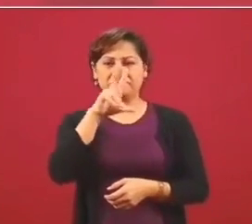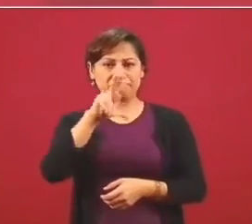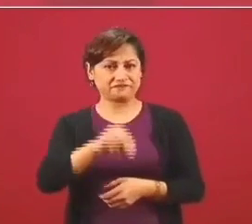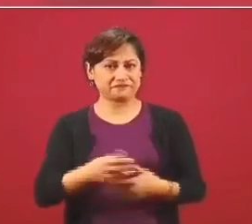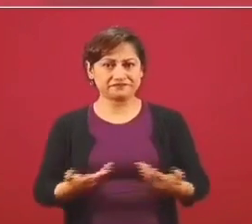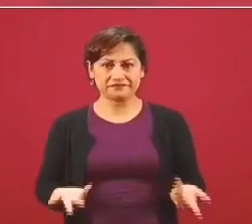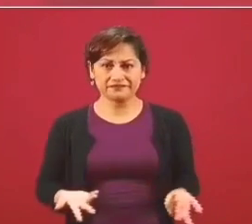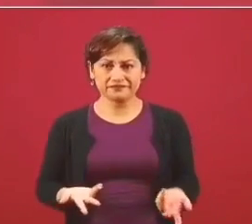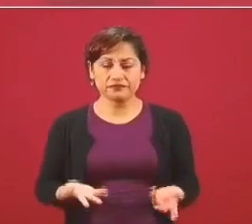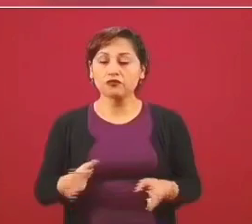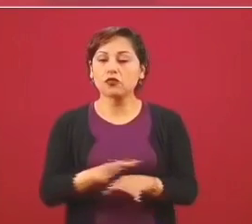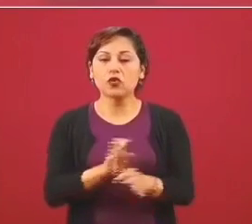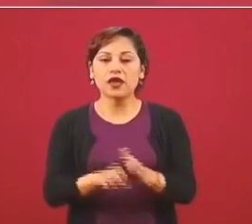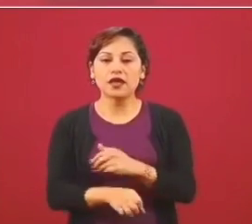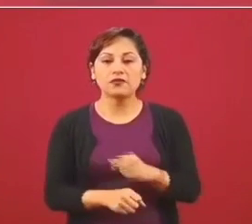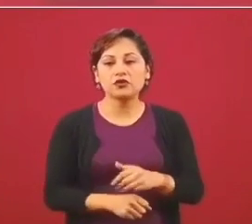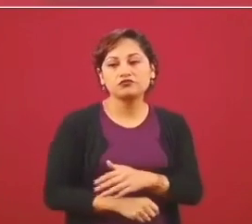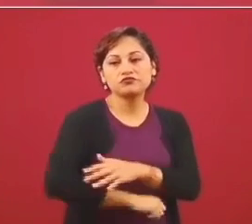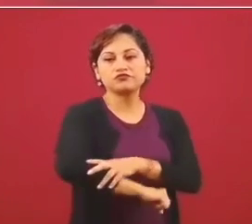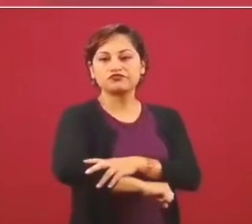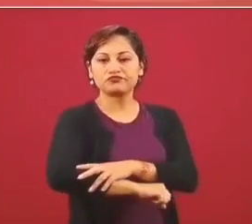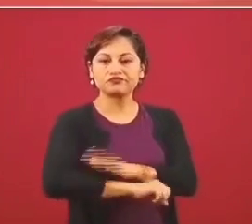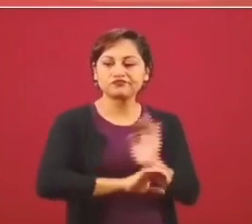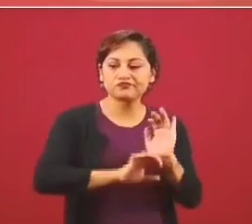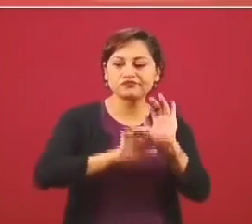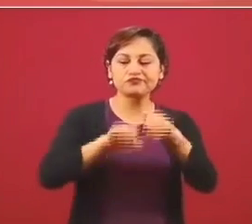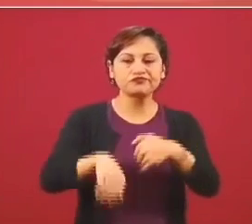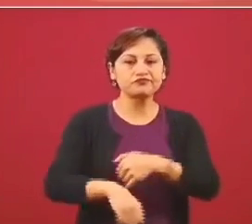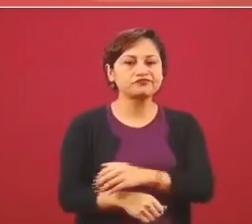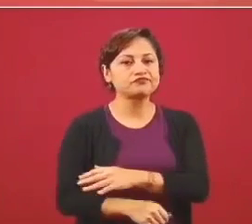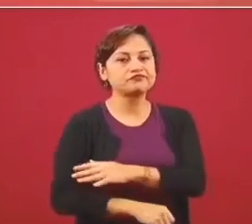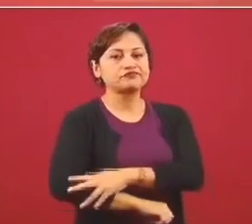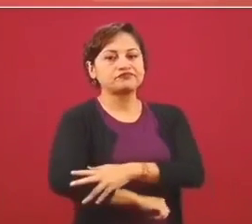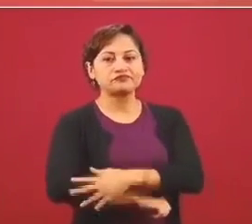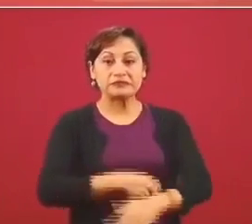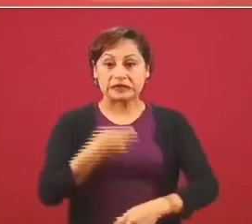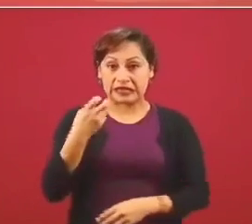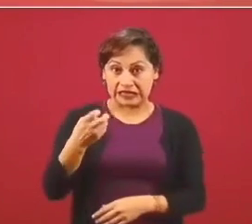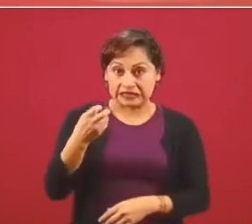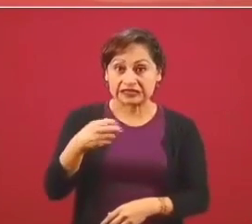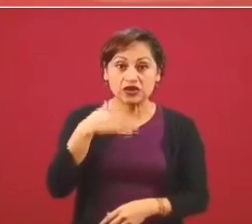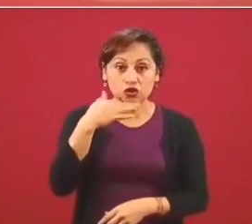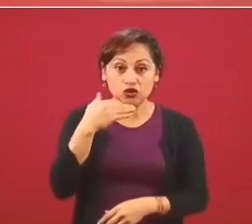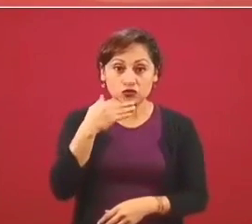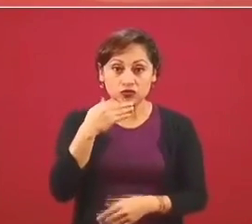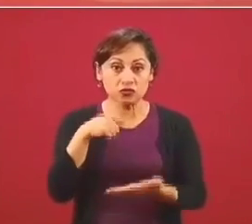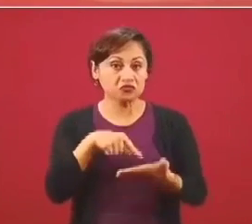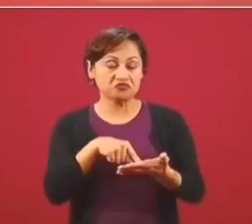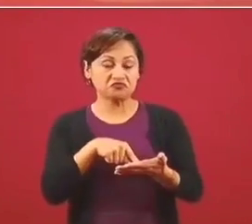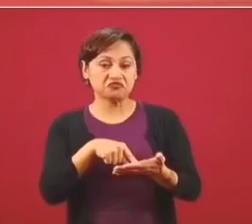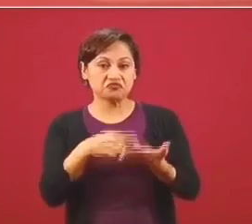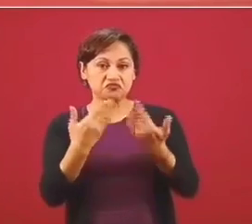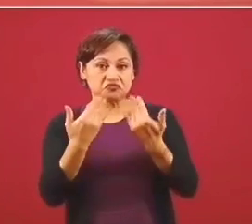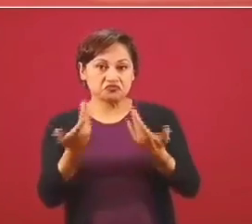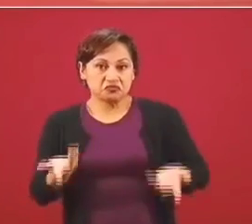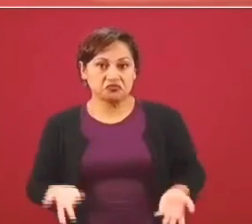no era corrupción. Bueno, al grado de que no estaba